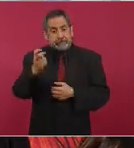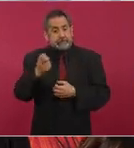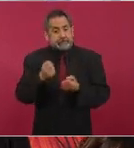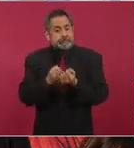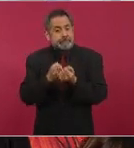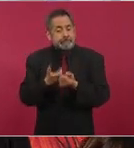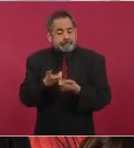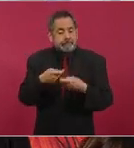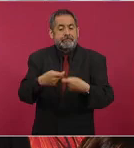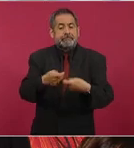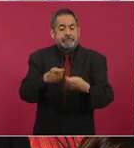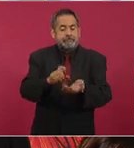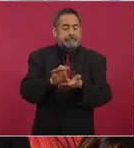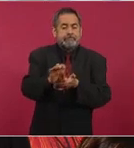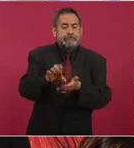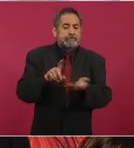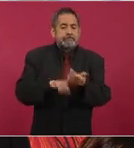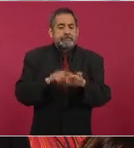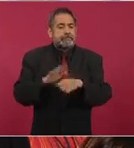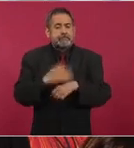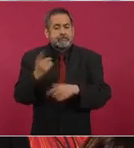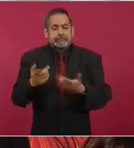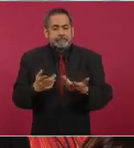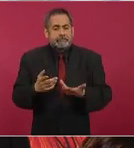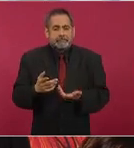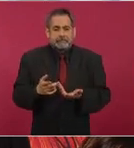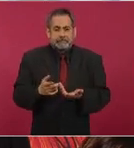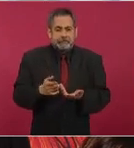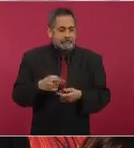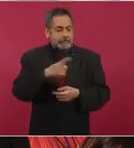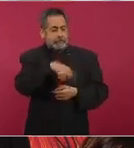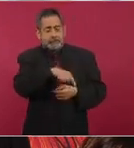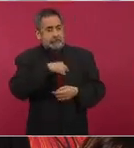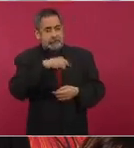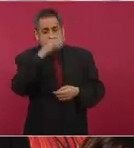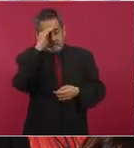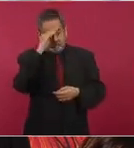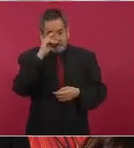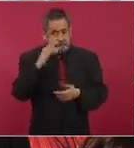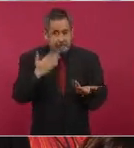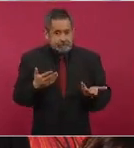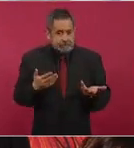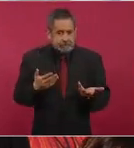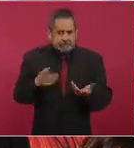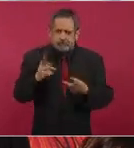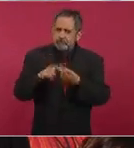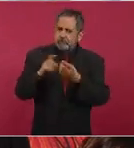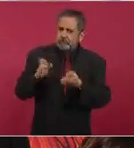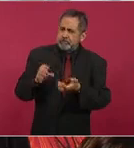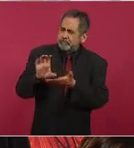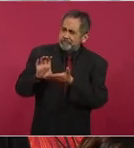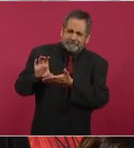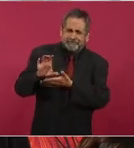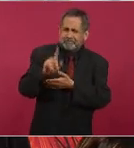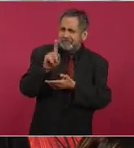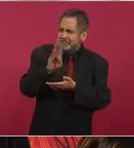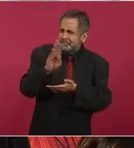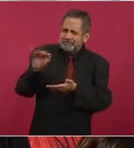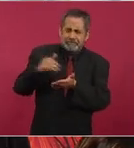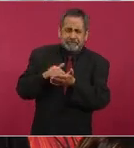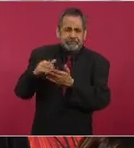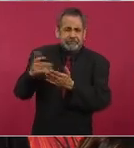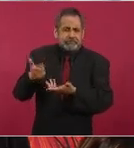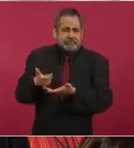pues parece que no llegó bien porque en el